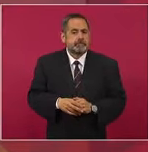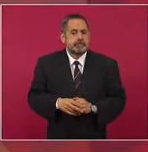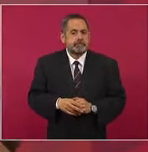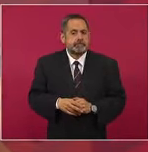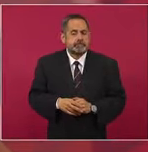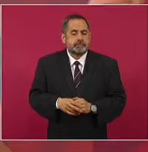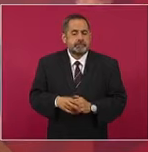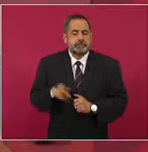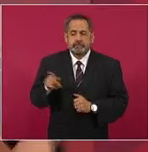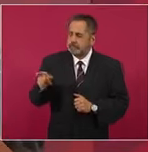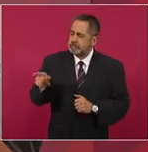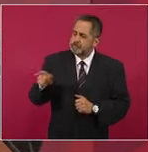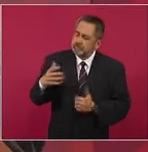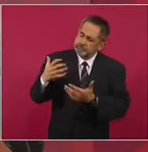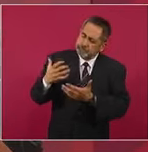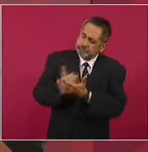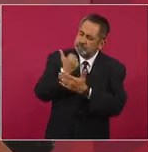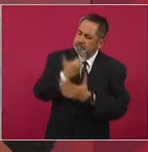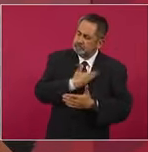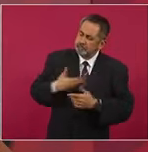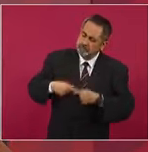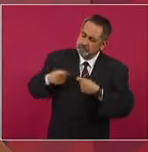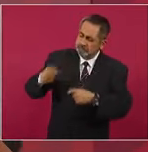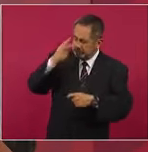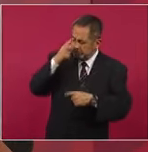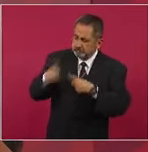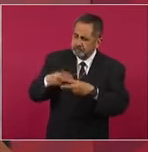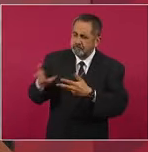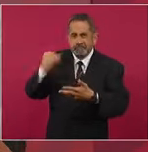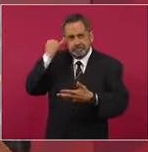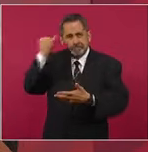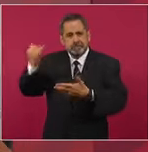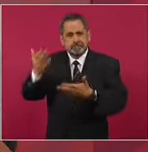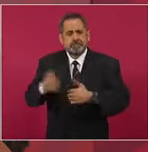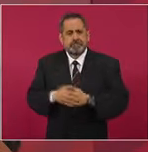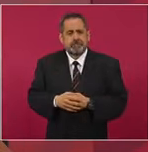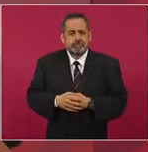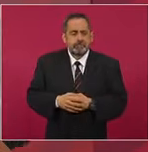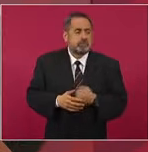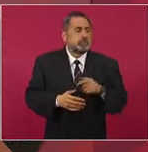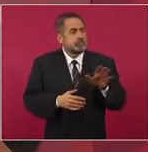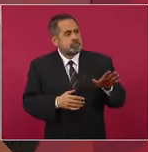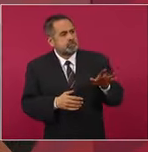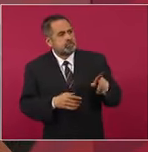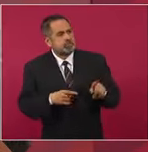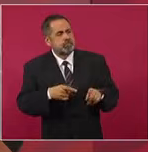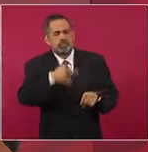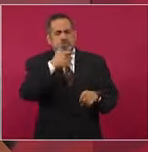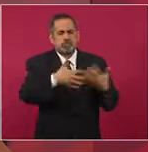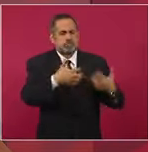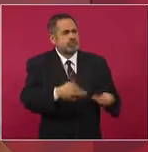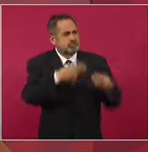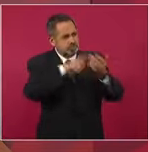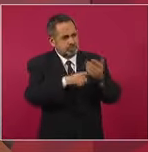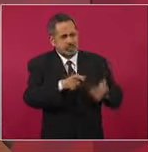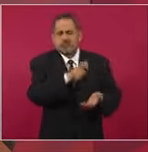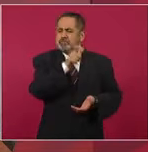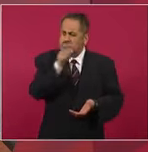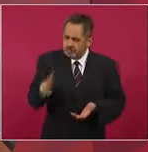Si gana la presidencia, ¿qué propone? Entre otras cosas, que paguen impuestos los de arriba